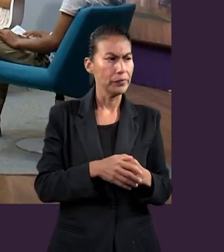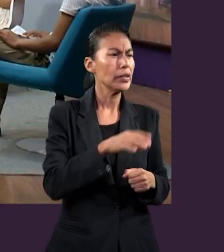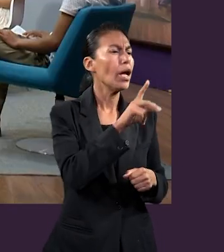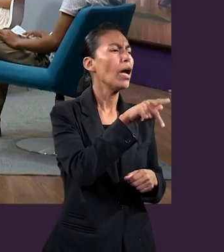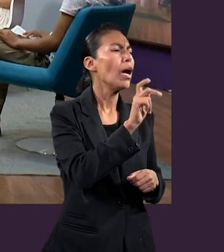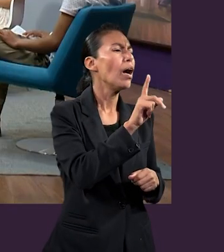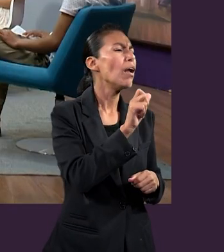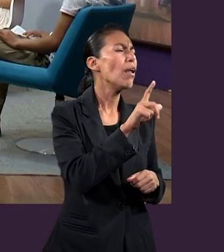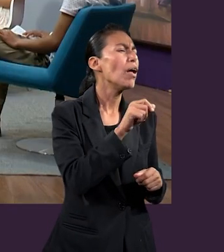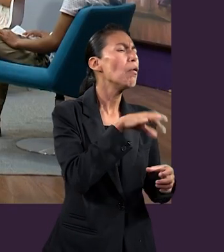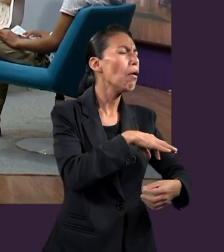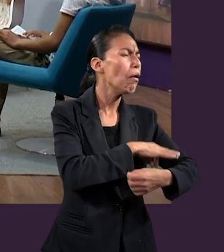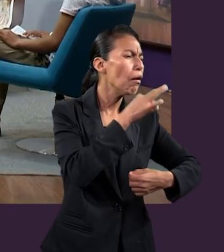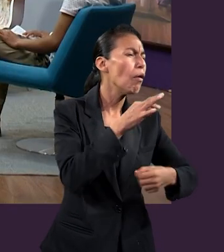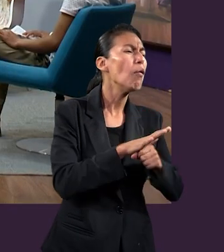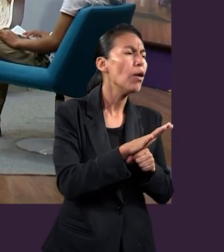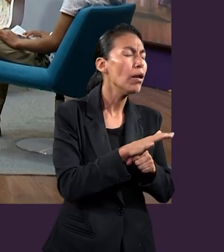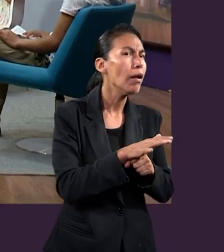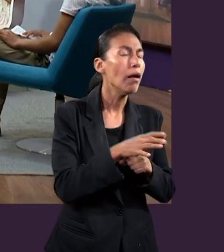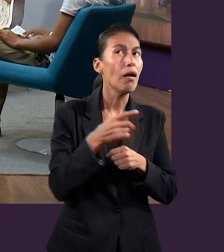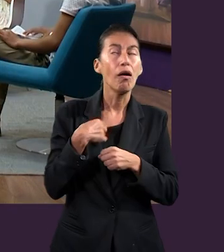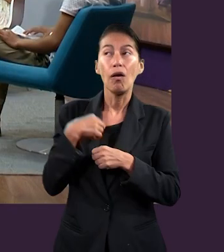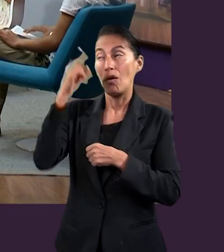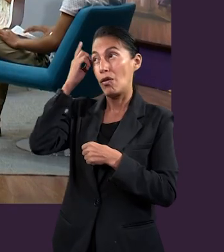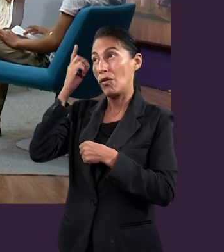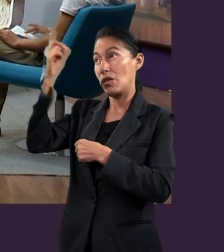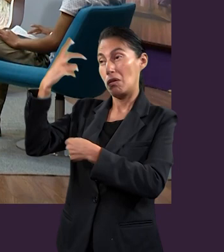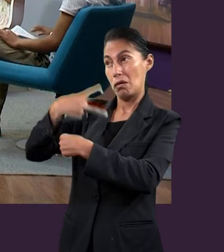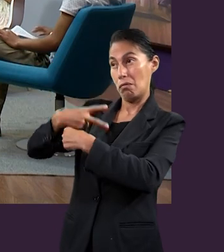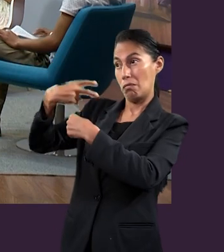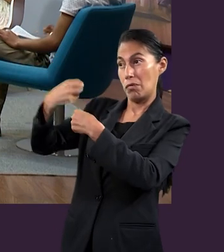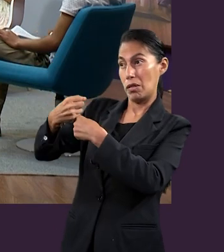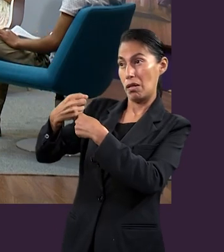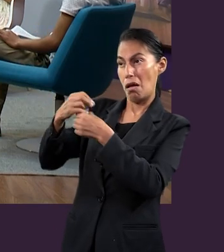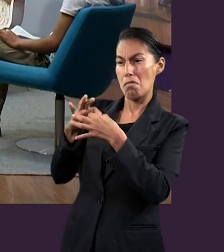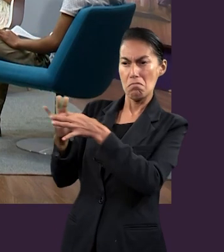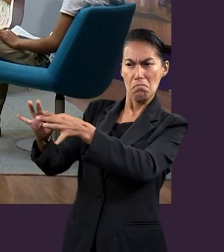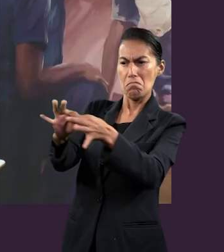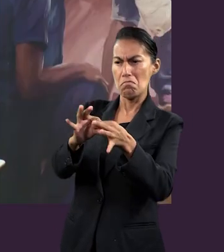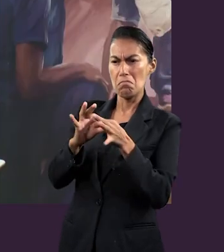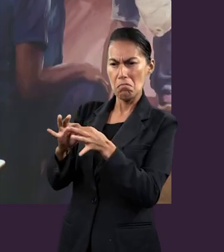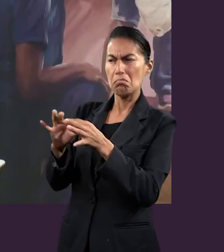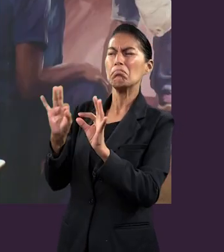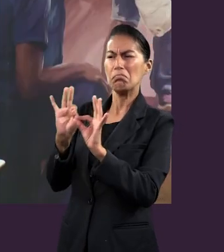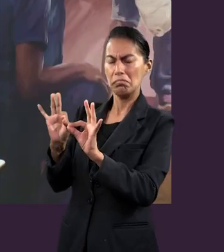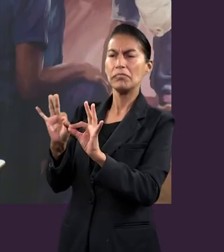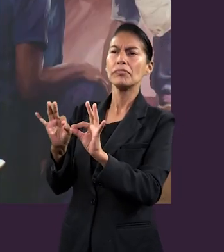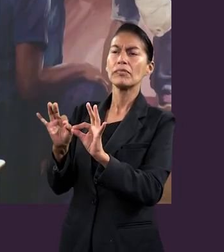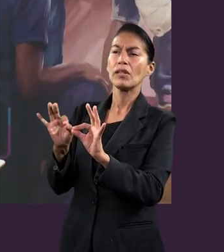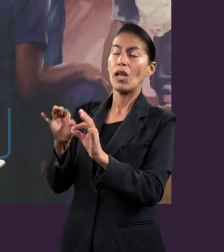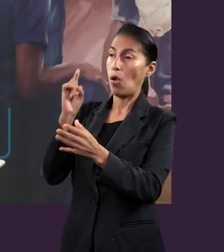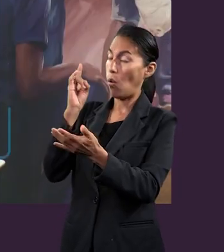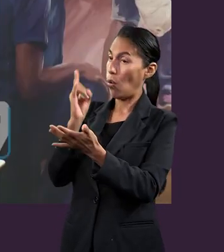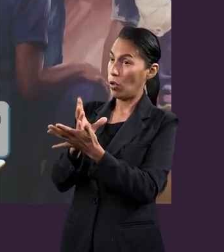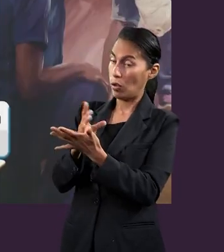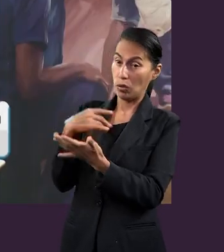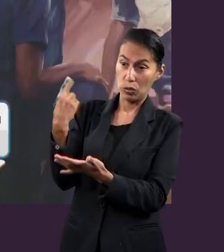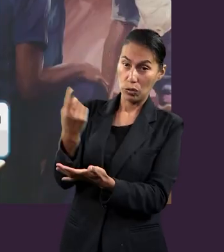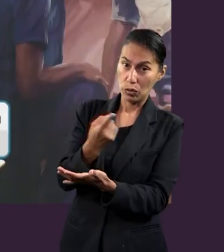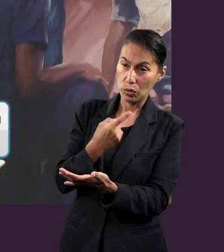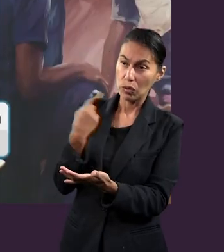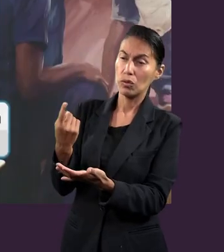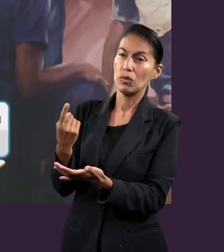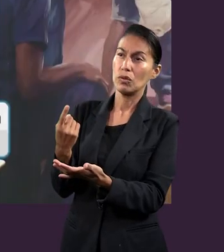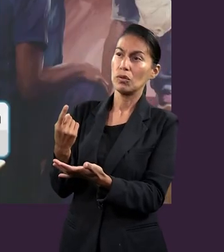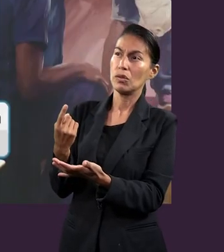Pues yo me quedo con la invitación que Dios nos hace a crear buenas relaciones y que la única forma de que nosotros